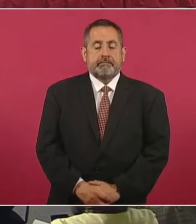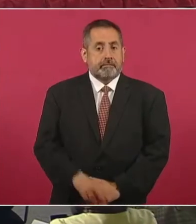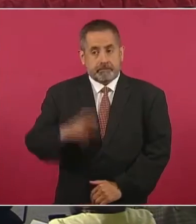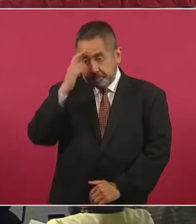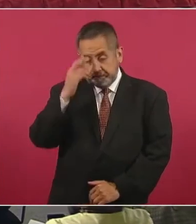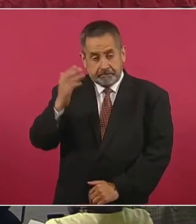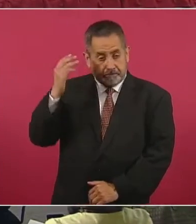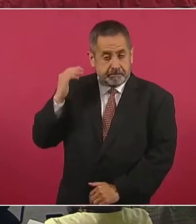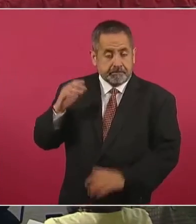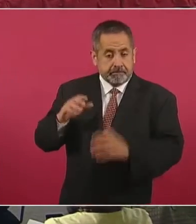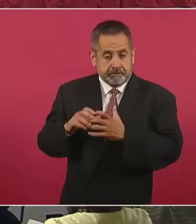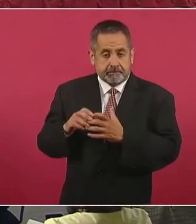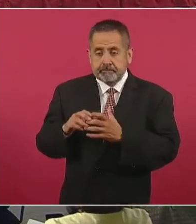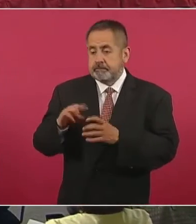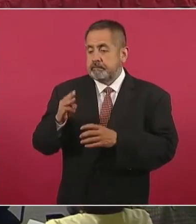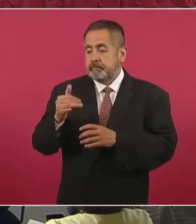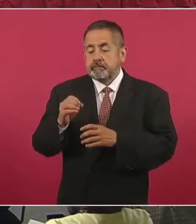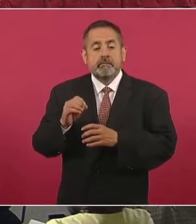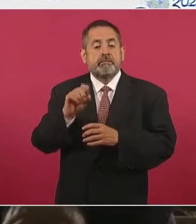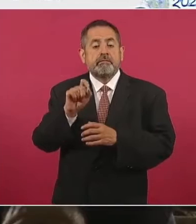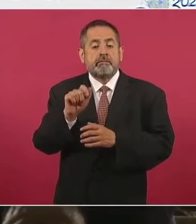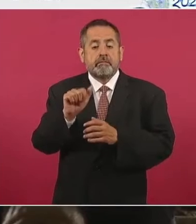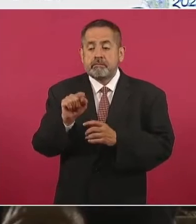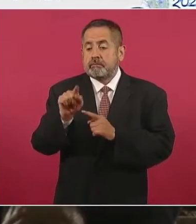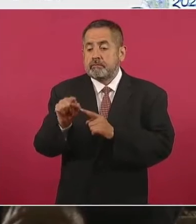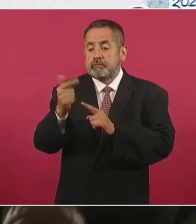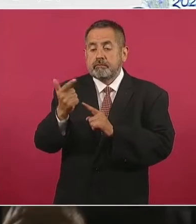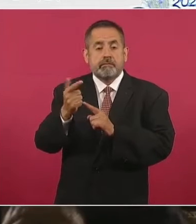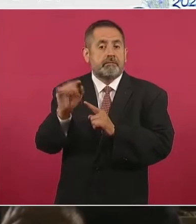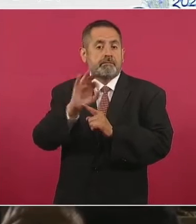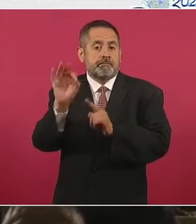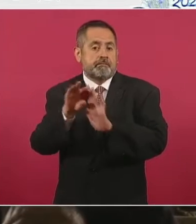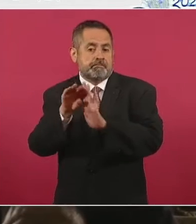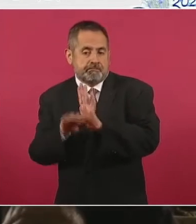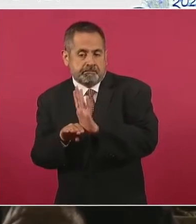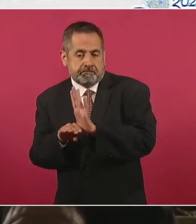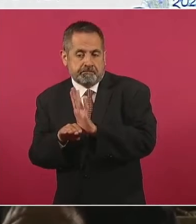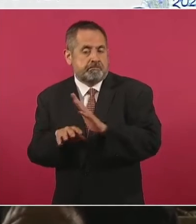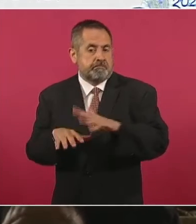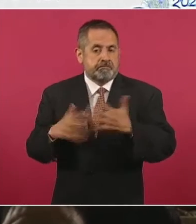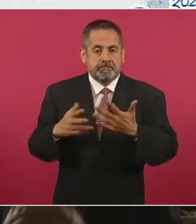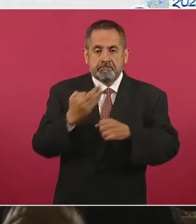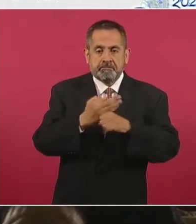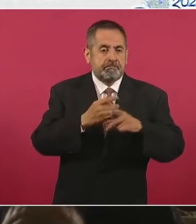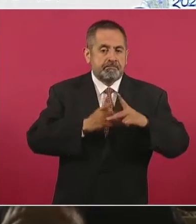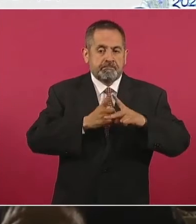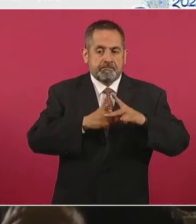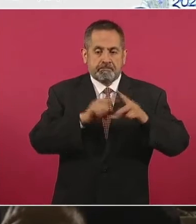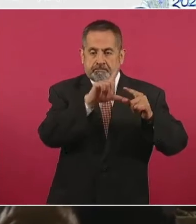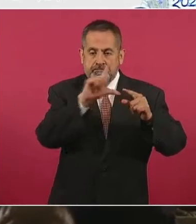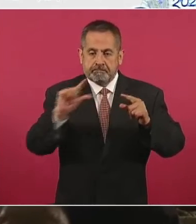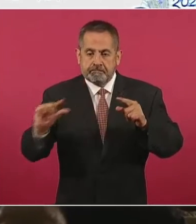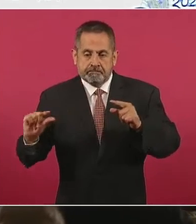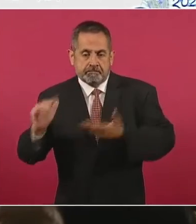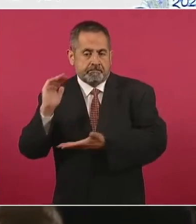.6 por ciento menos. Estamos en los niveles más bajos de los